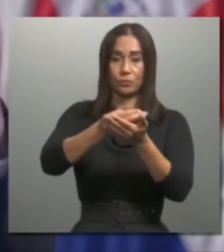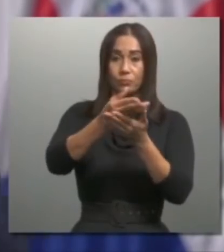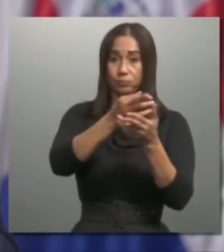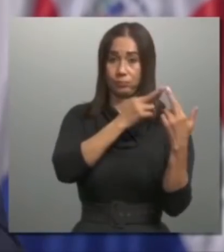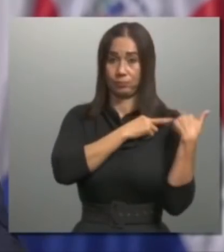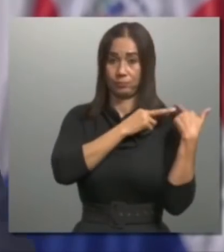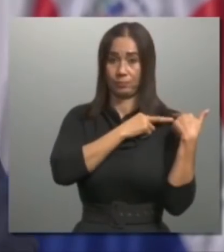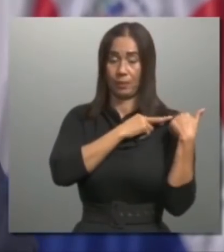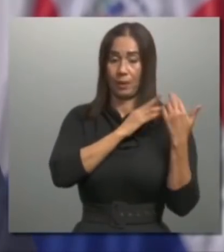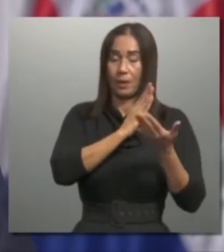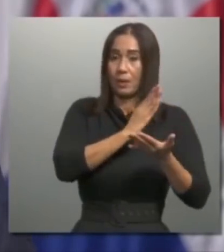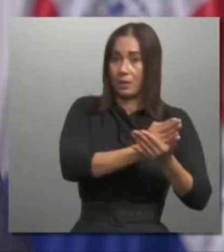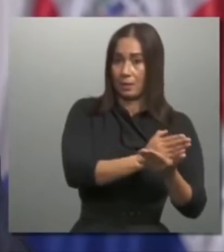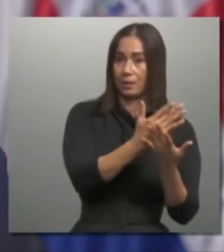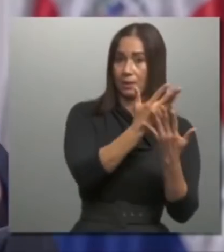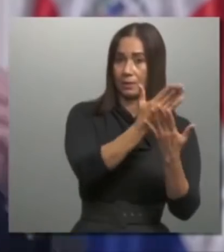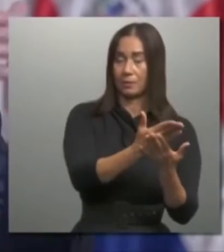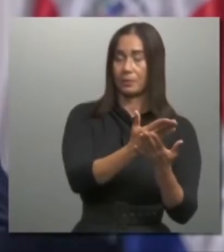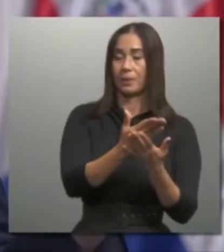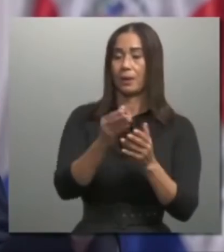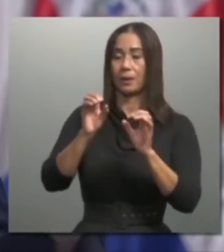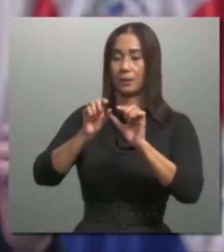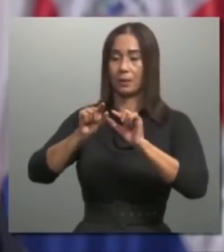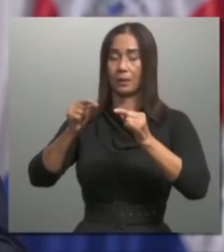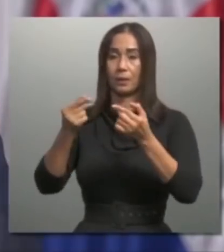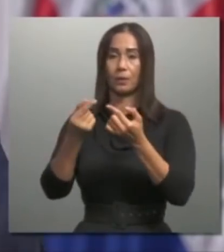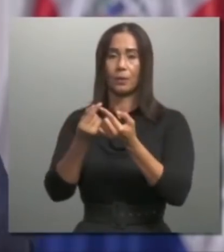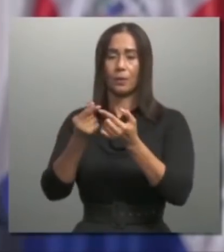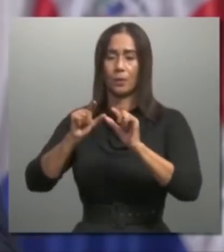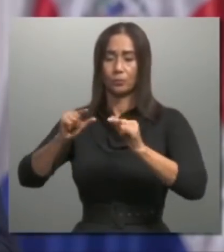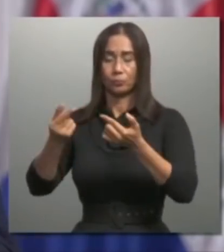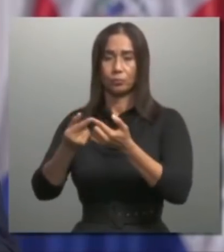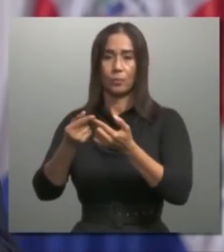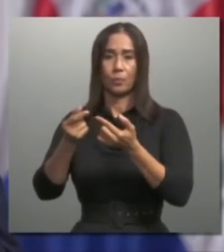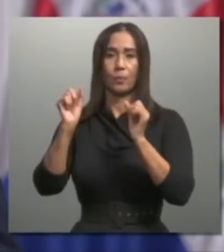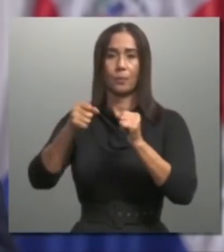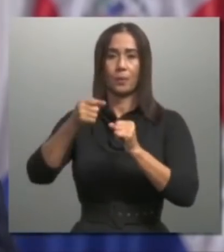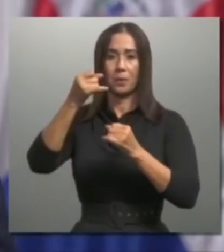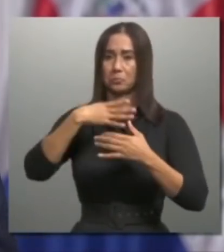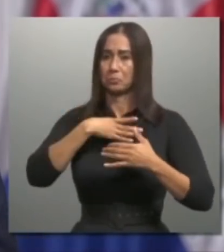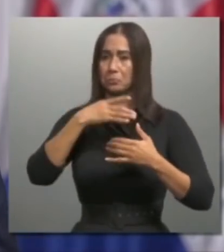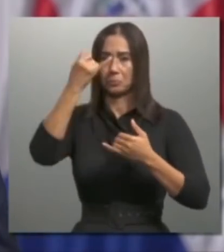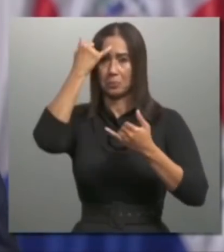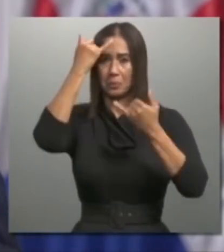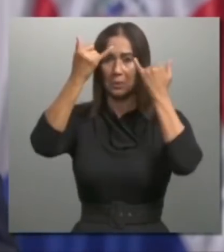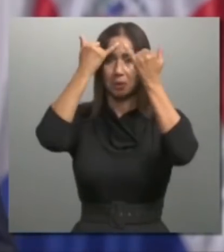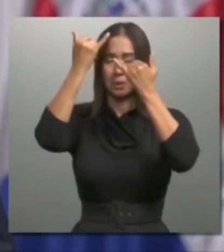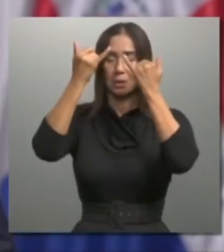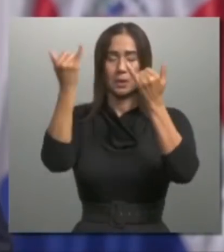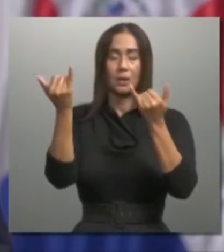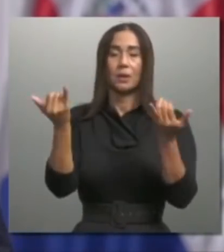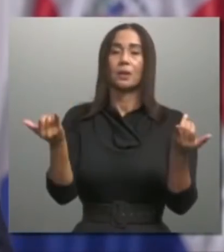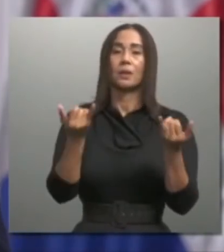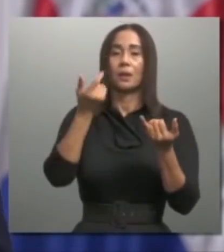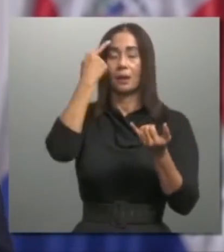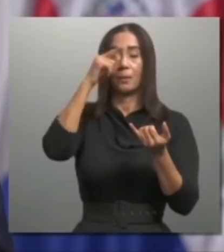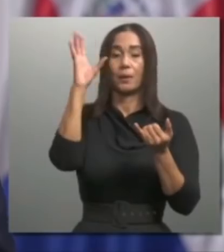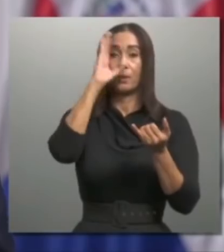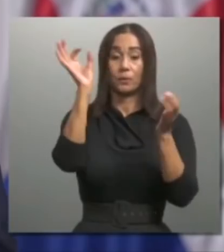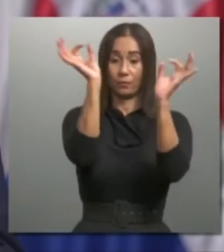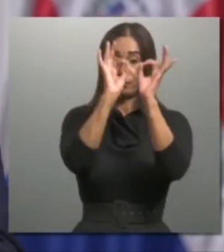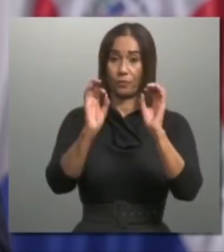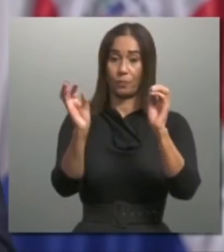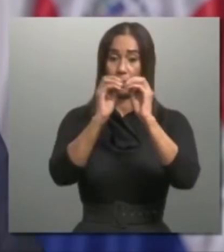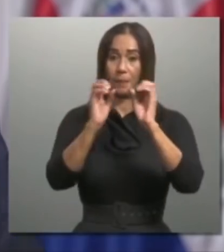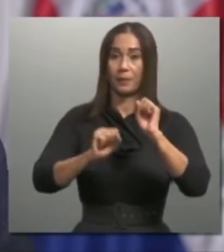reciba las opiniones de todos los sectores que quieran aportar para buscar el mecanismo más apropiado y transparente